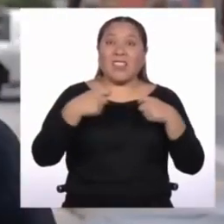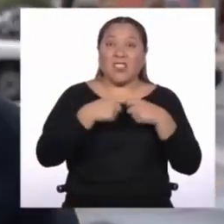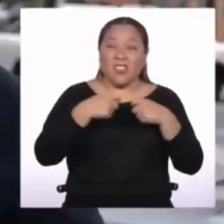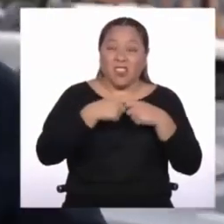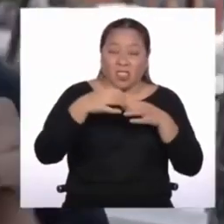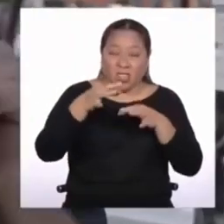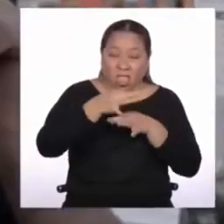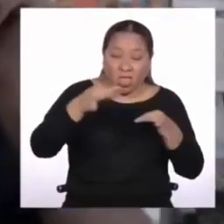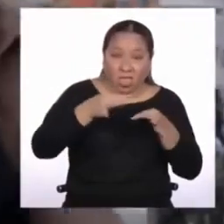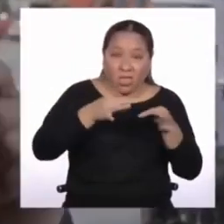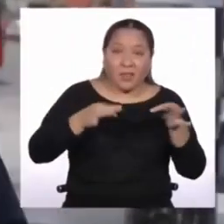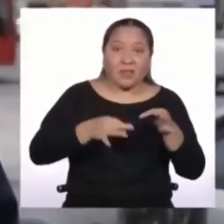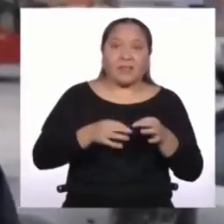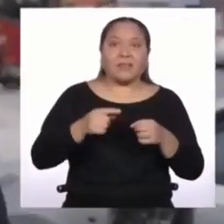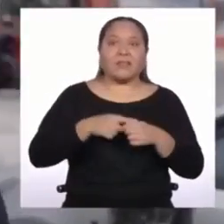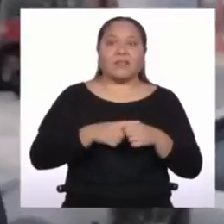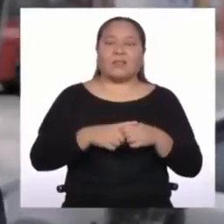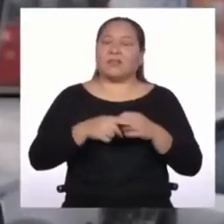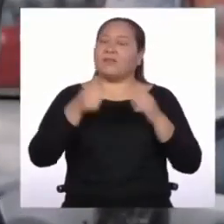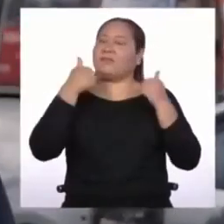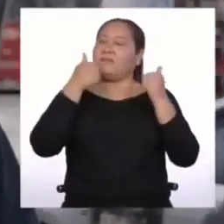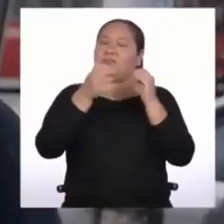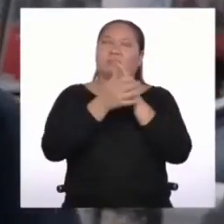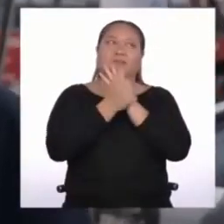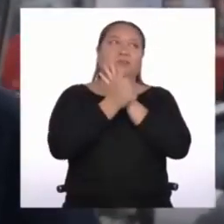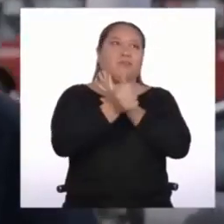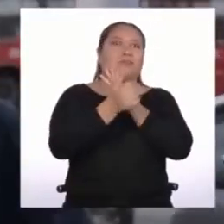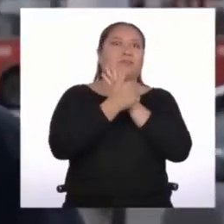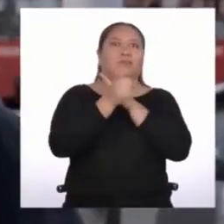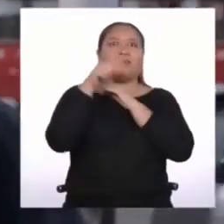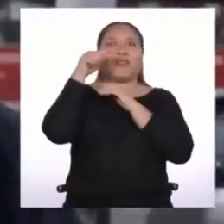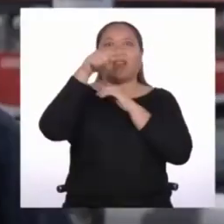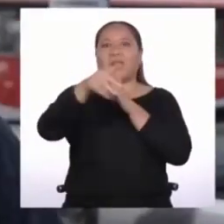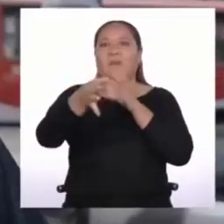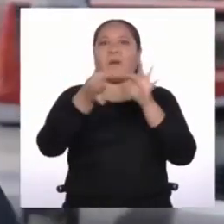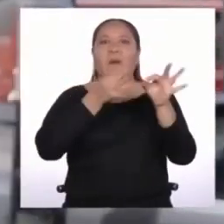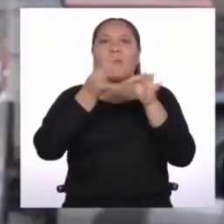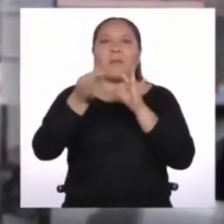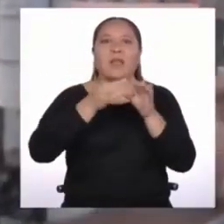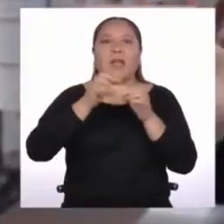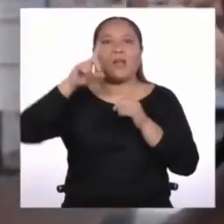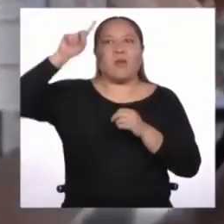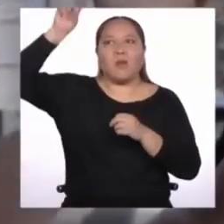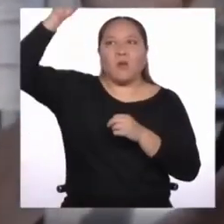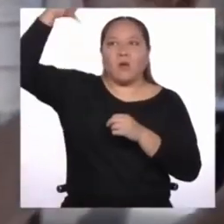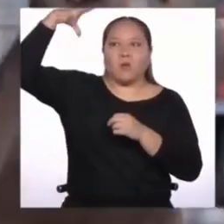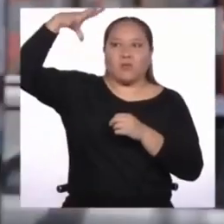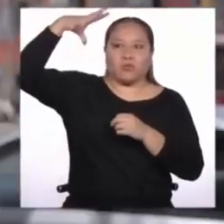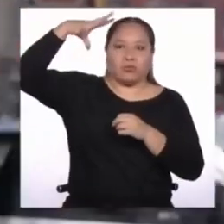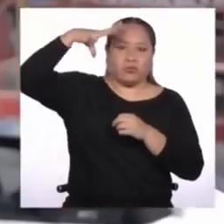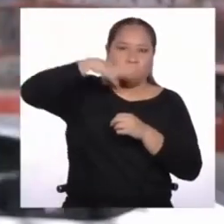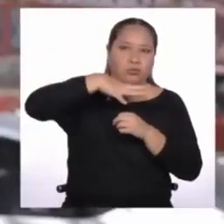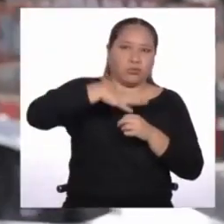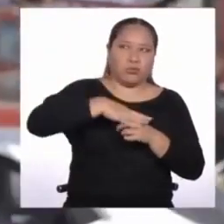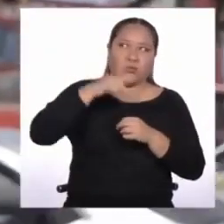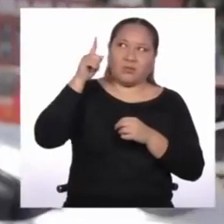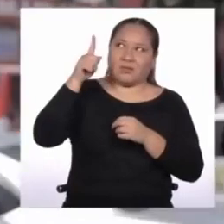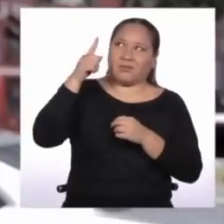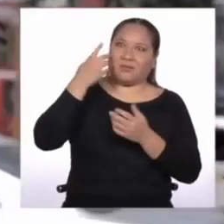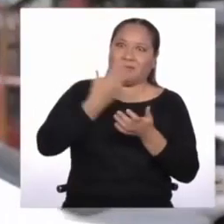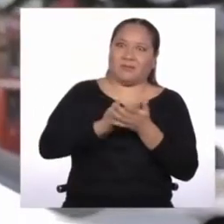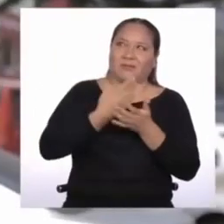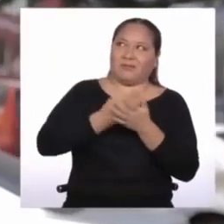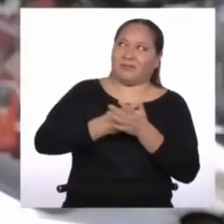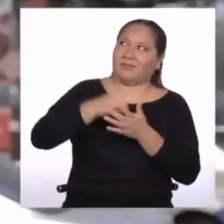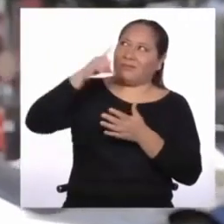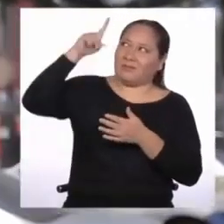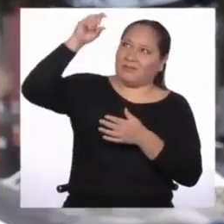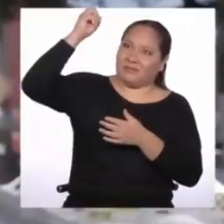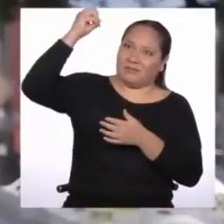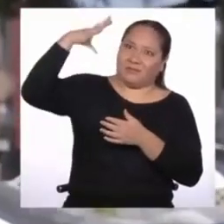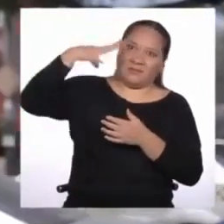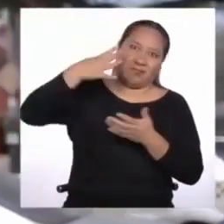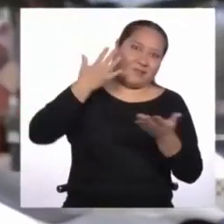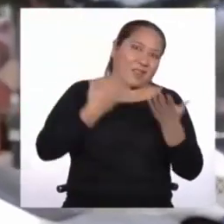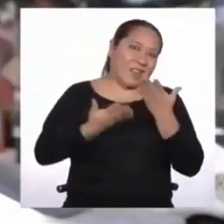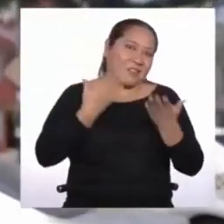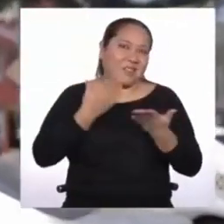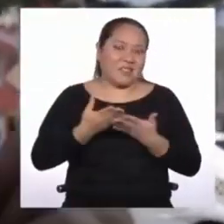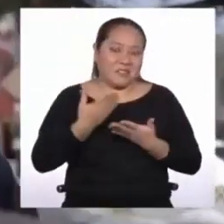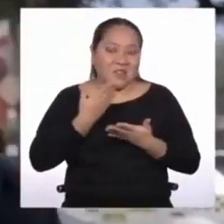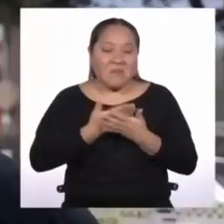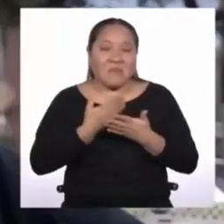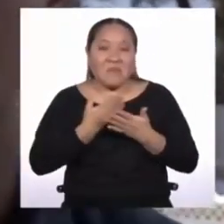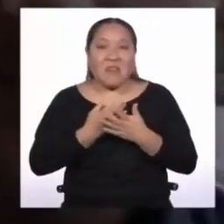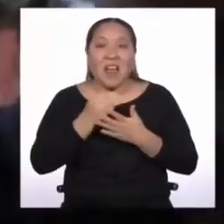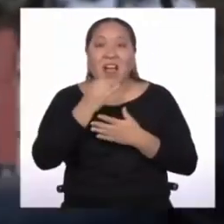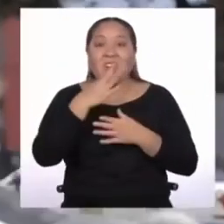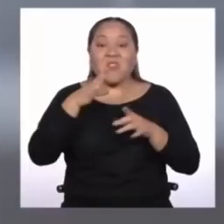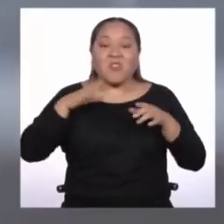conozco aquí en el Perú. Y es la persona indicada para hablarme sobre energía solar. Y obviamente, como hay un solazo, puede que podamos utilizar algunos